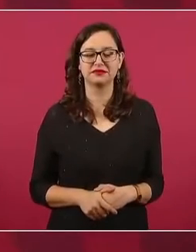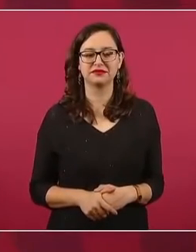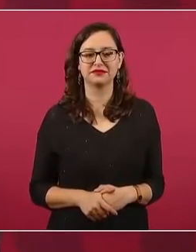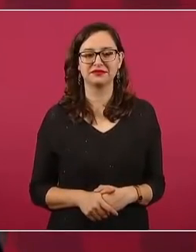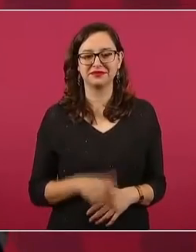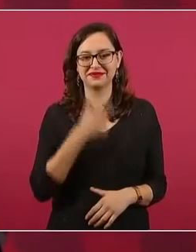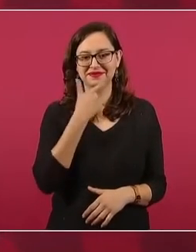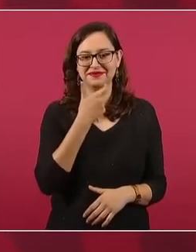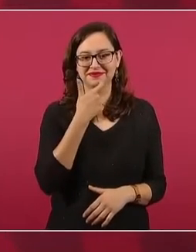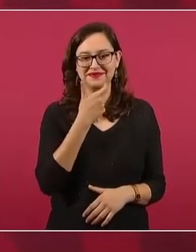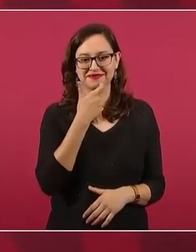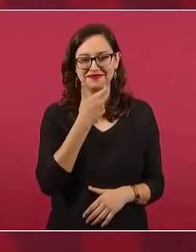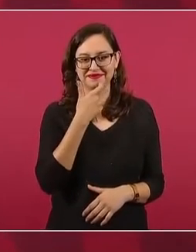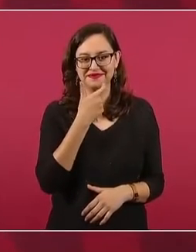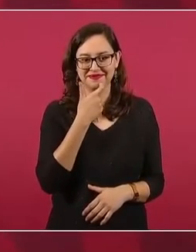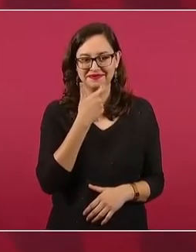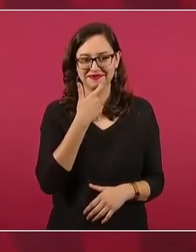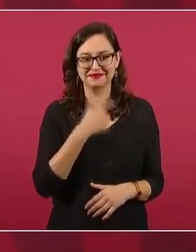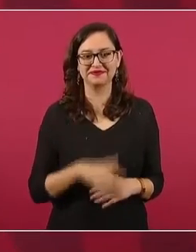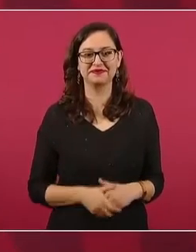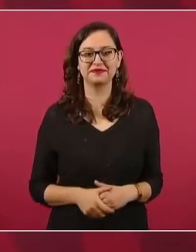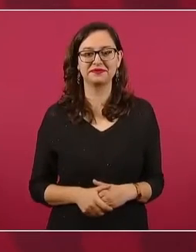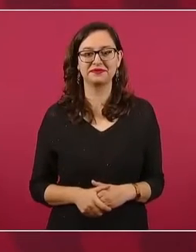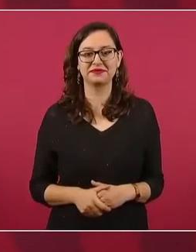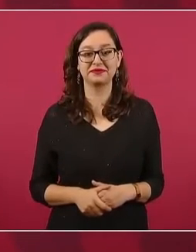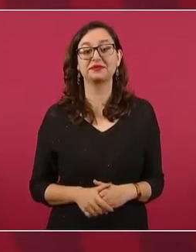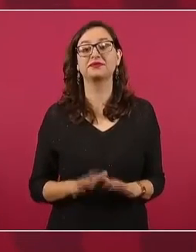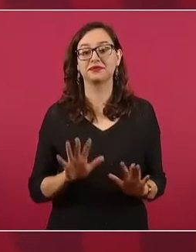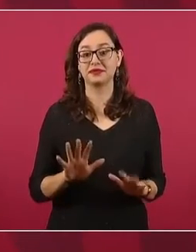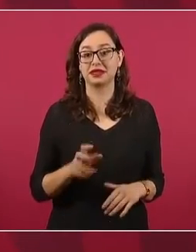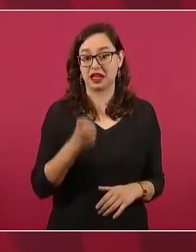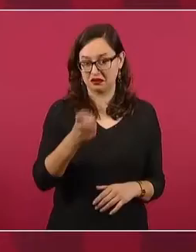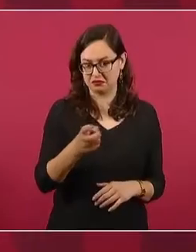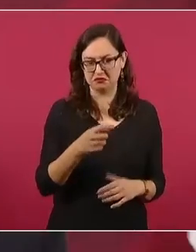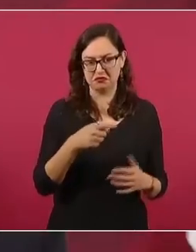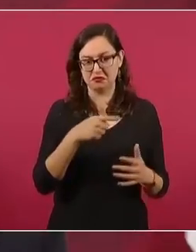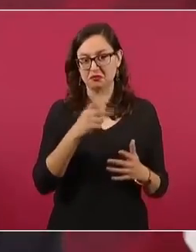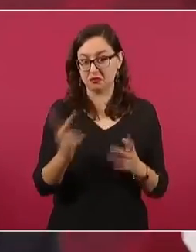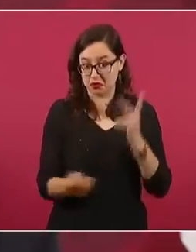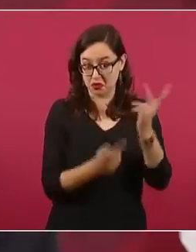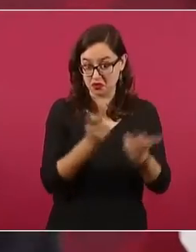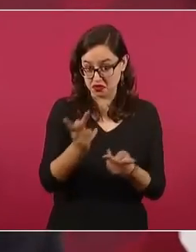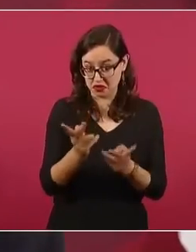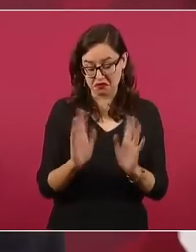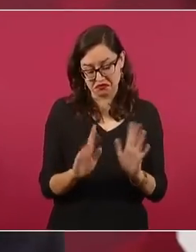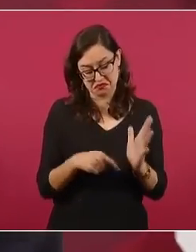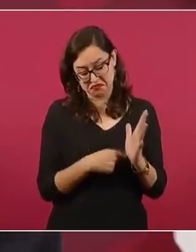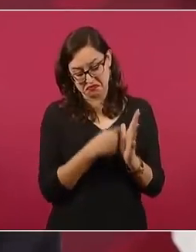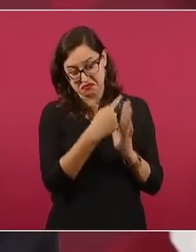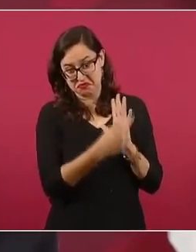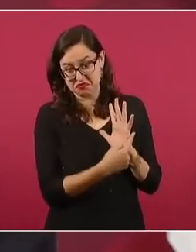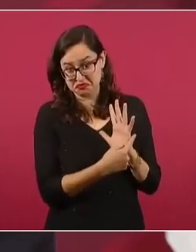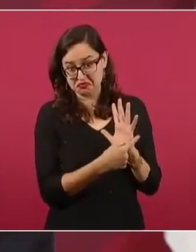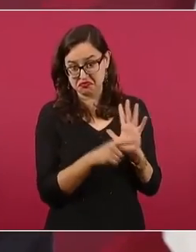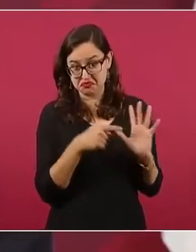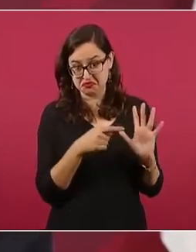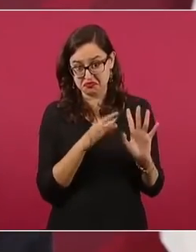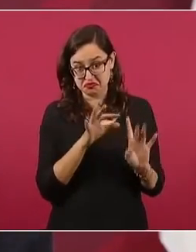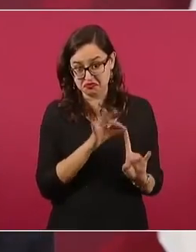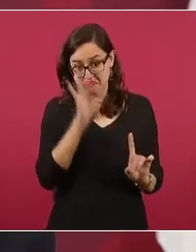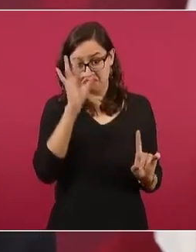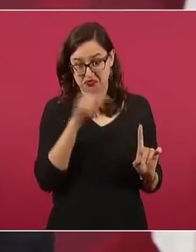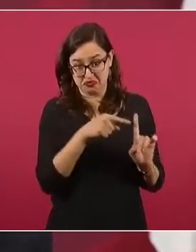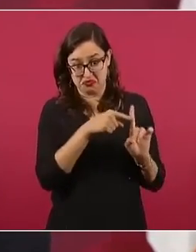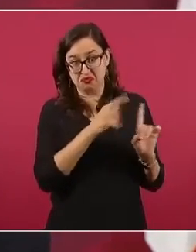En otro tema, presidente. Lo otro, ¿te gustaría que